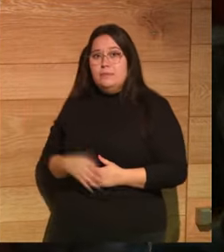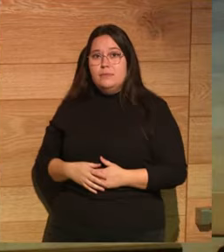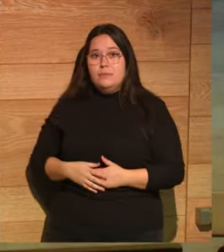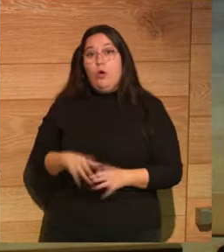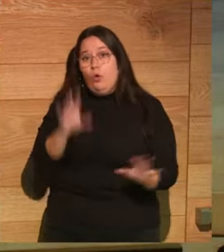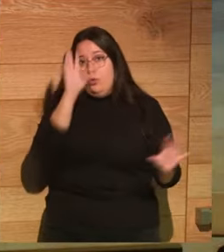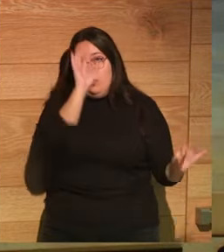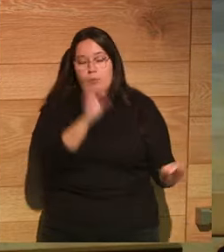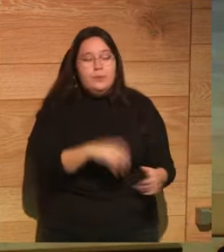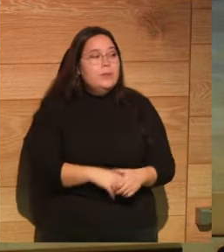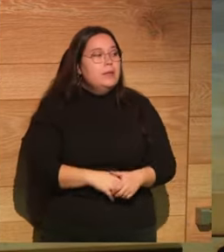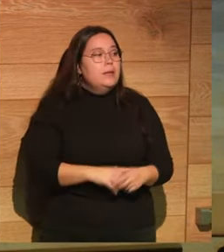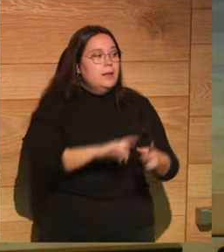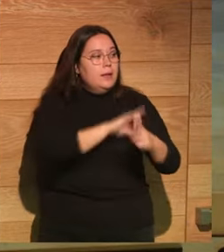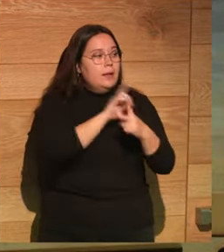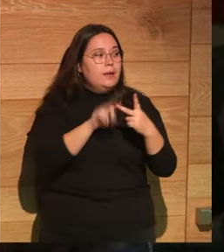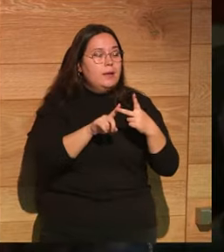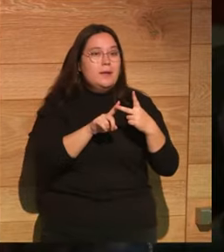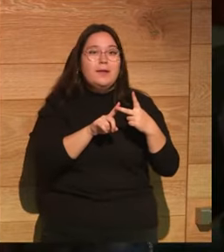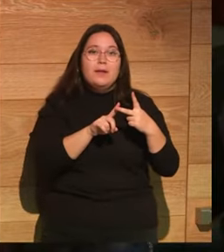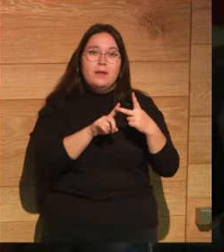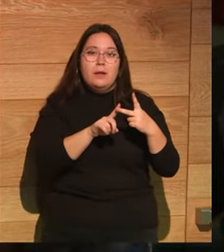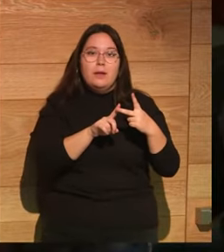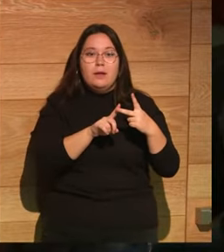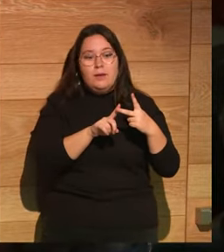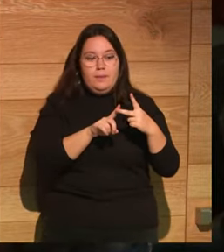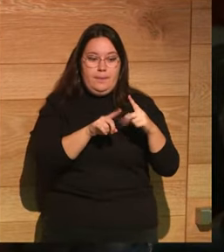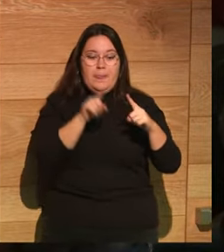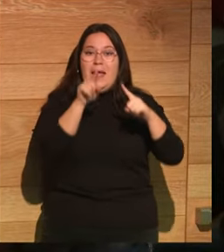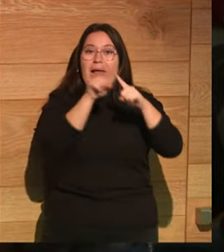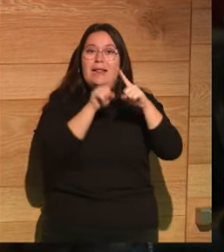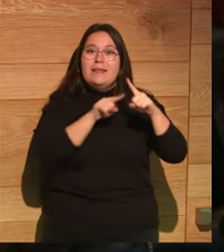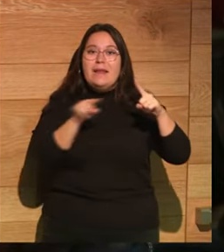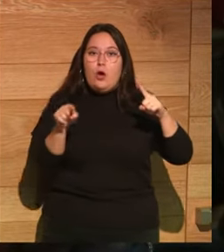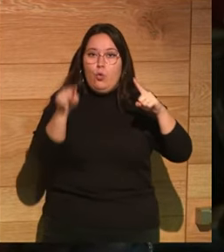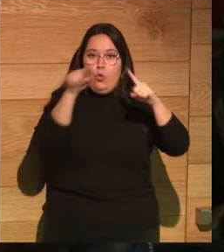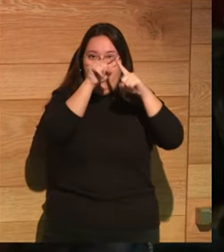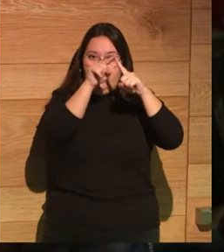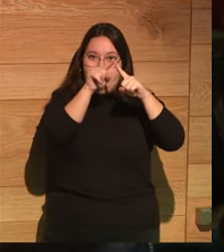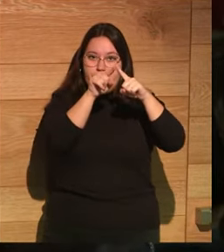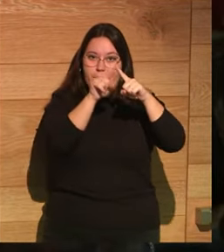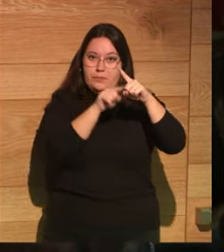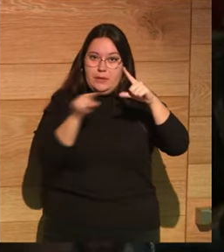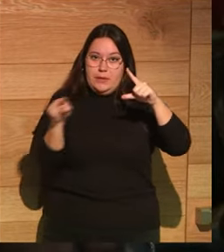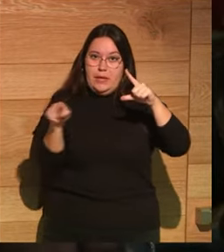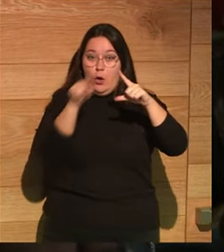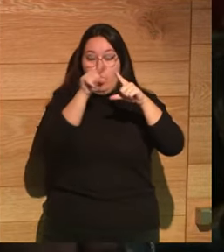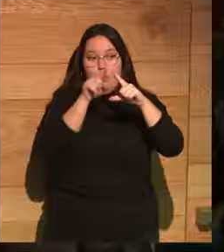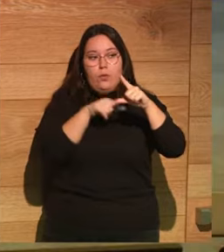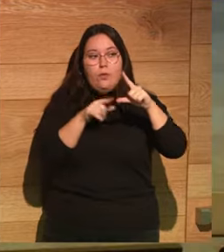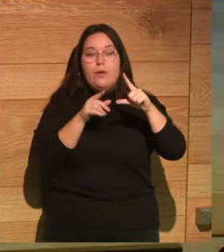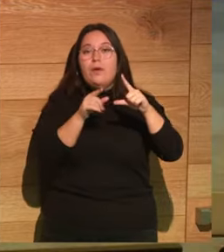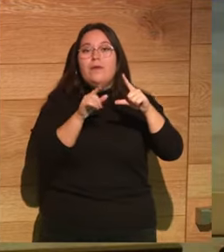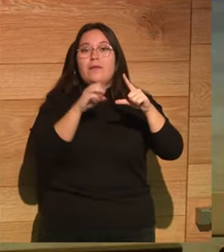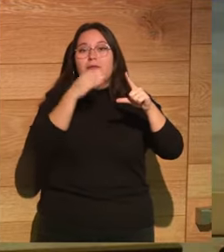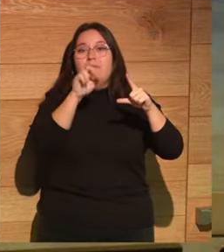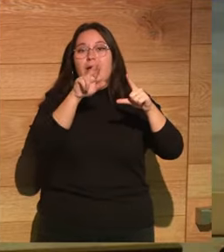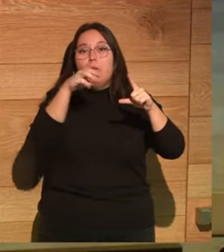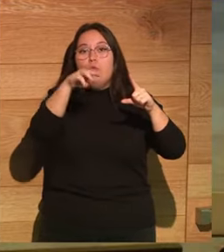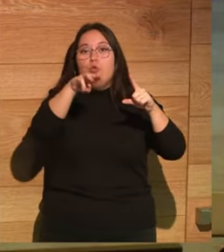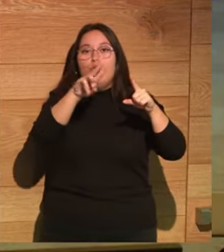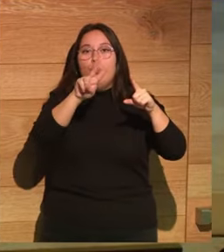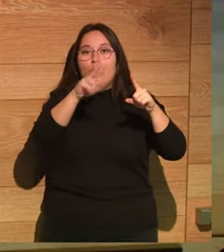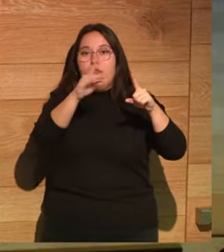efectivamente ¿y qué ha pasado con el Triángulo de las Bermudas? que ya no hay misterio lo desaparecido comido por sí mismo